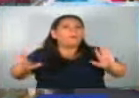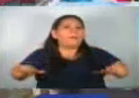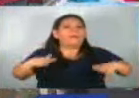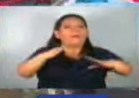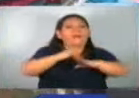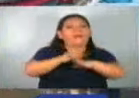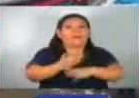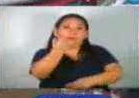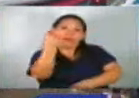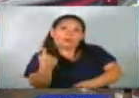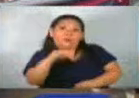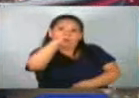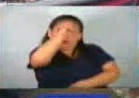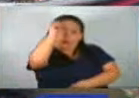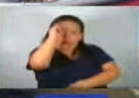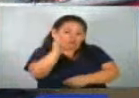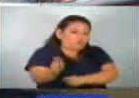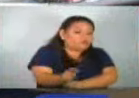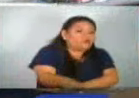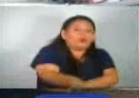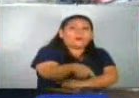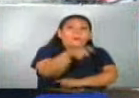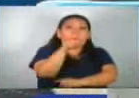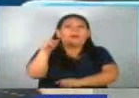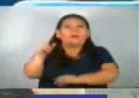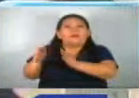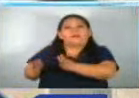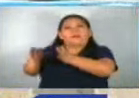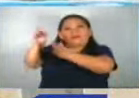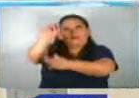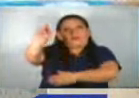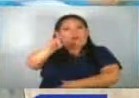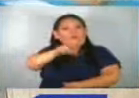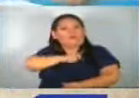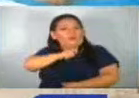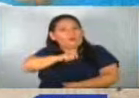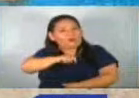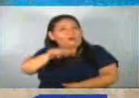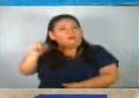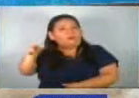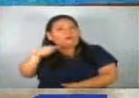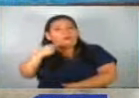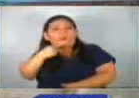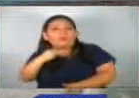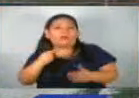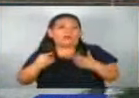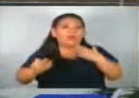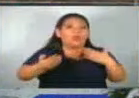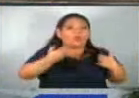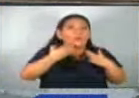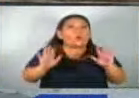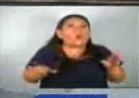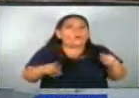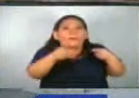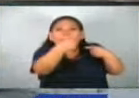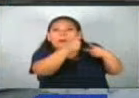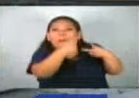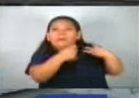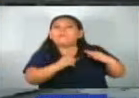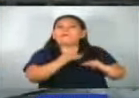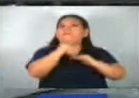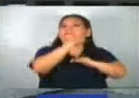para los pescadores, pero será el Centro de Desarrollo de la Pesca y la Acuicultura quienes detallen las restricciones que se